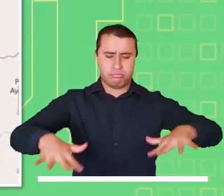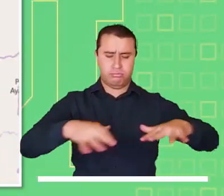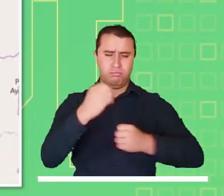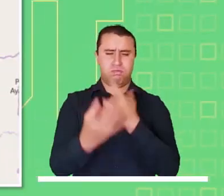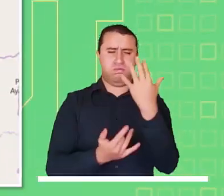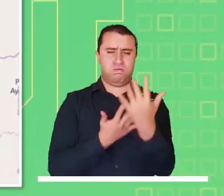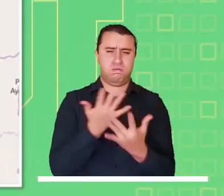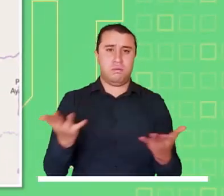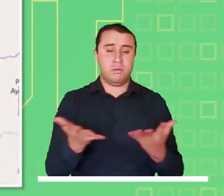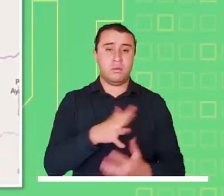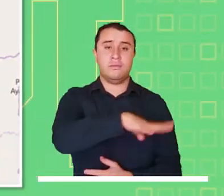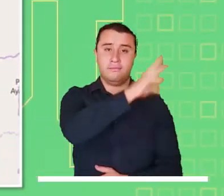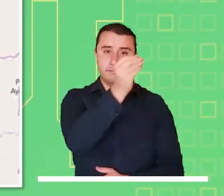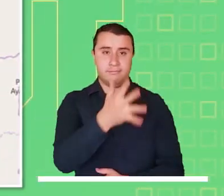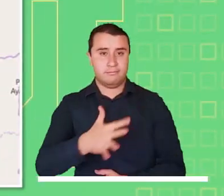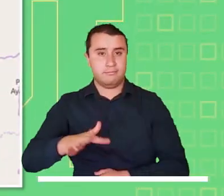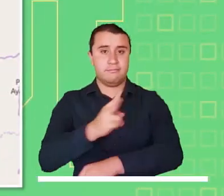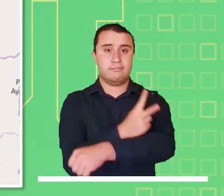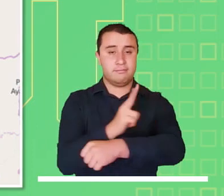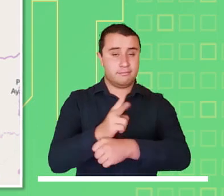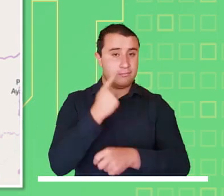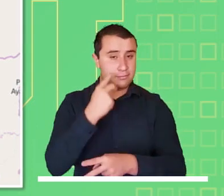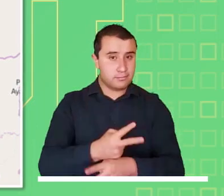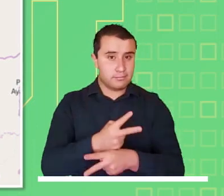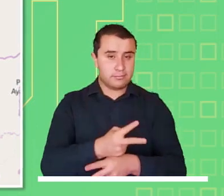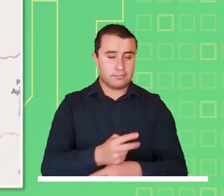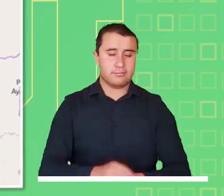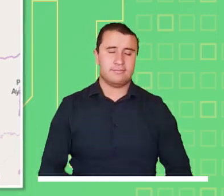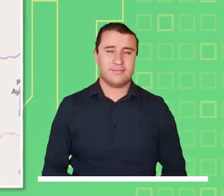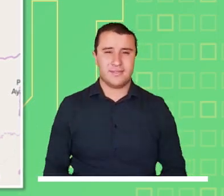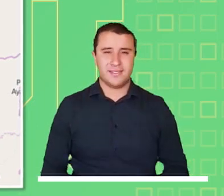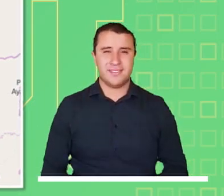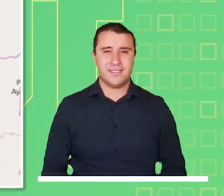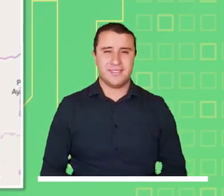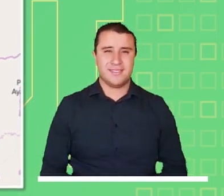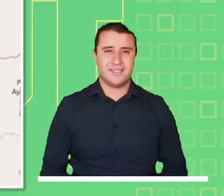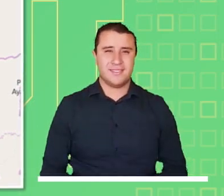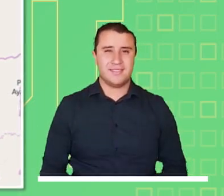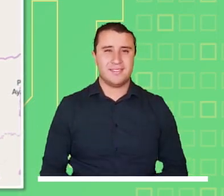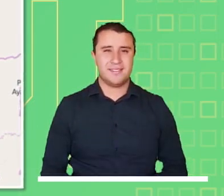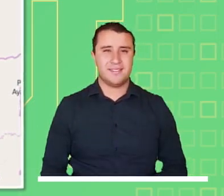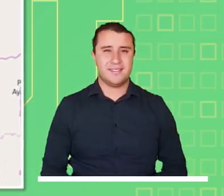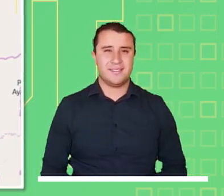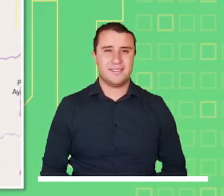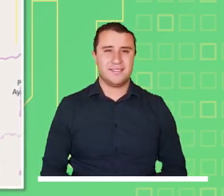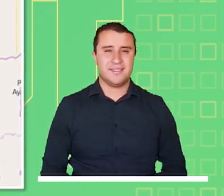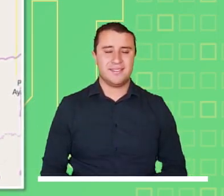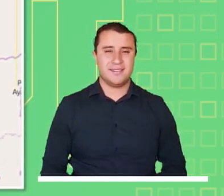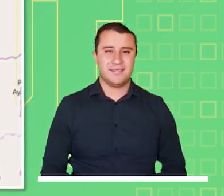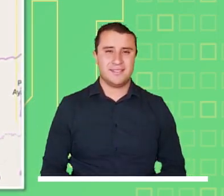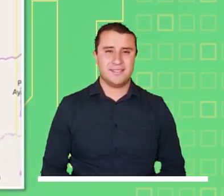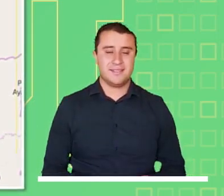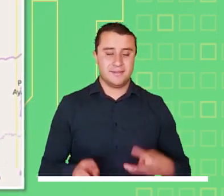Alerta naranja por moderada probabilidad de ocurrencia de incendios de la cobertura vegetal en Magdalena y Bichata.